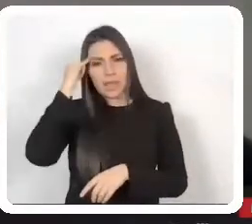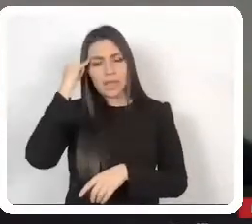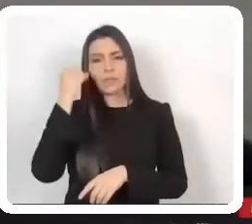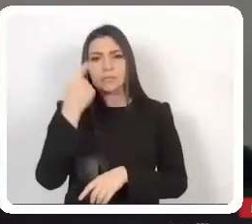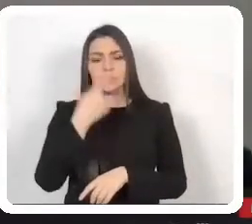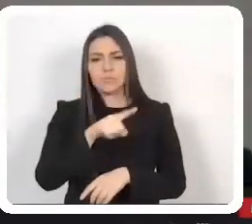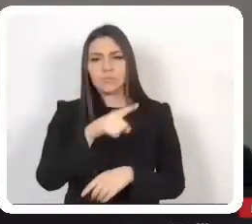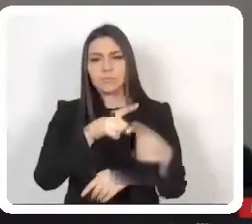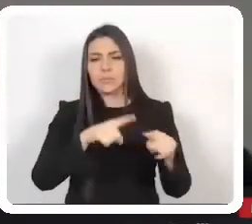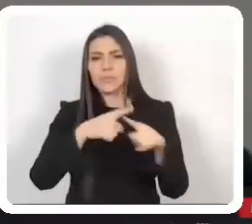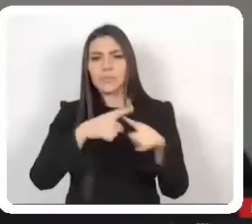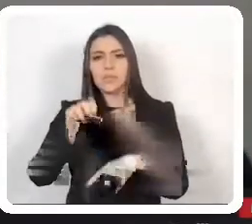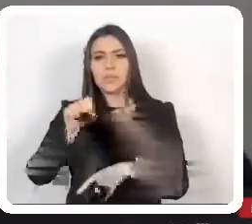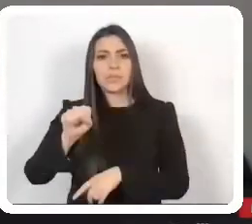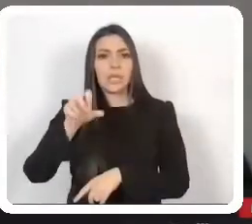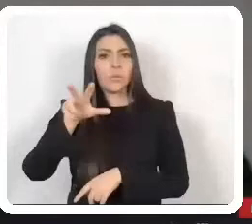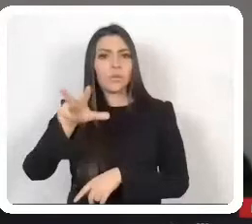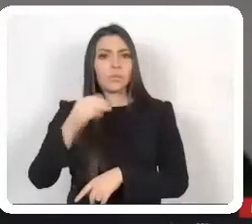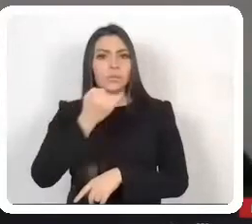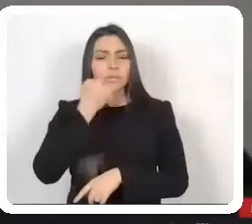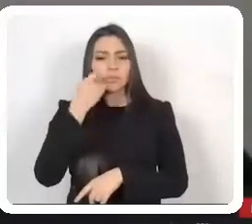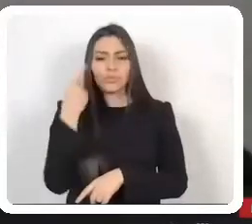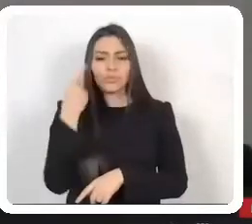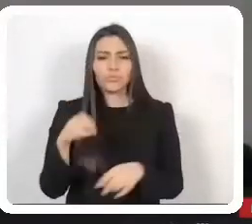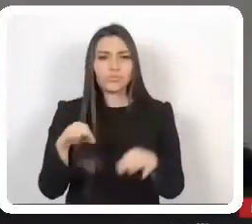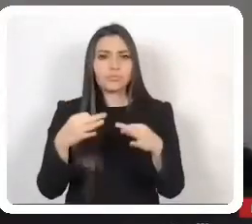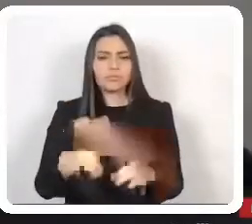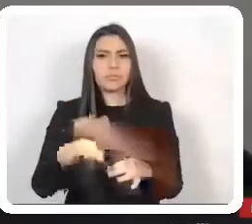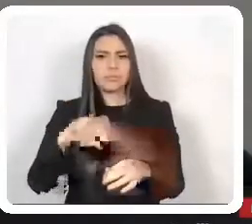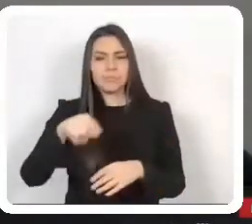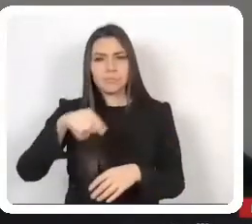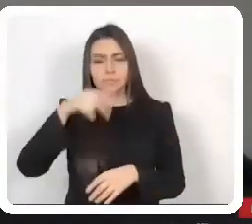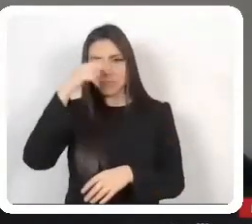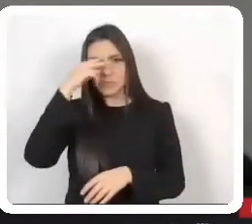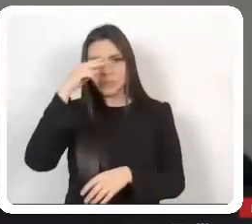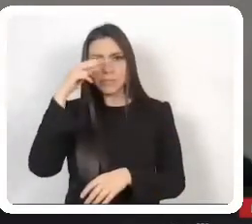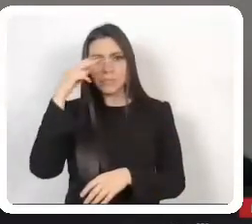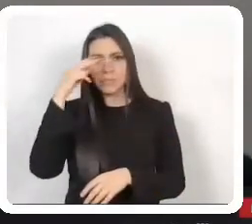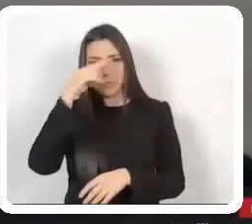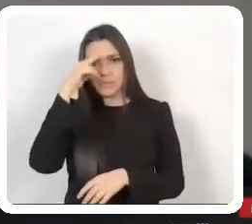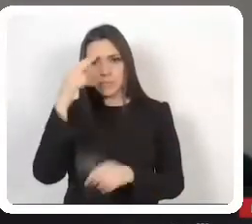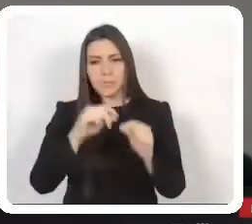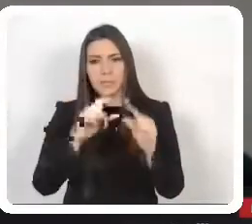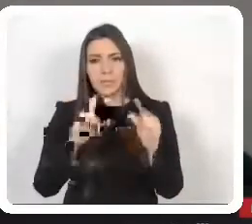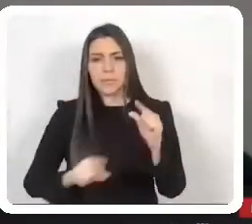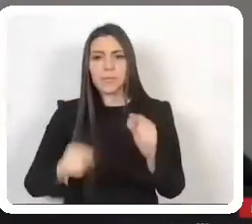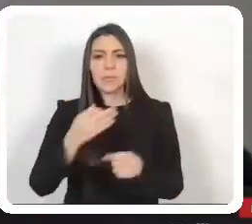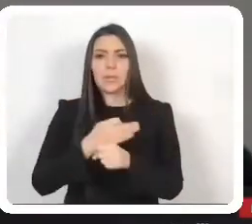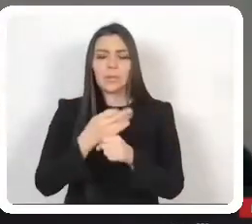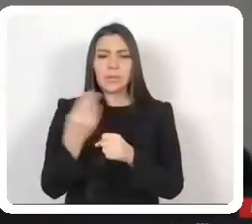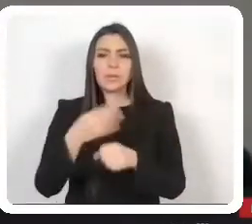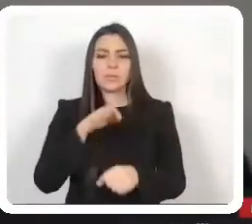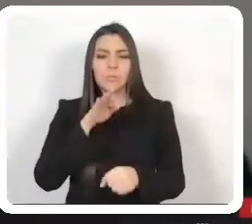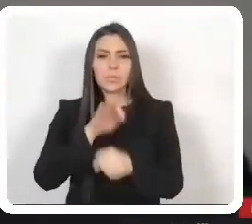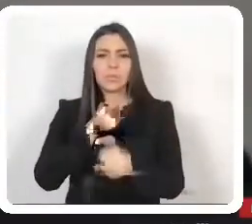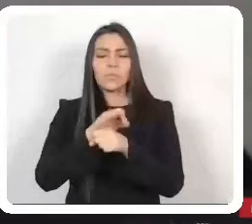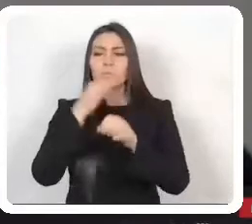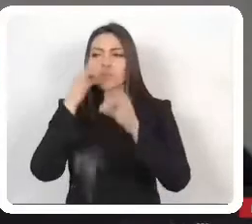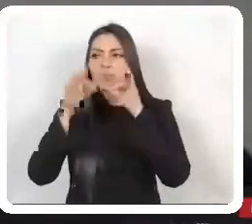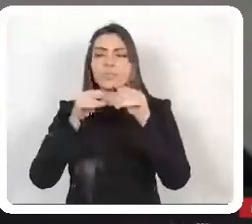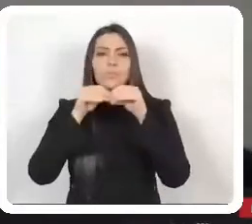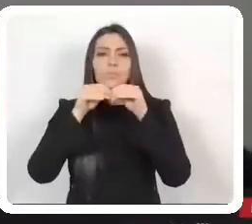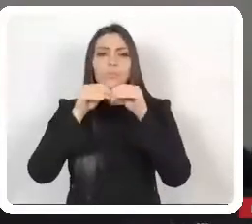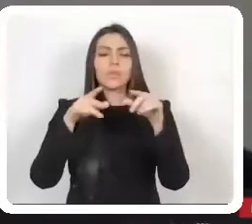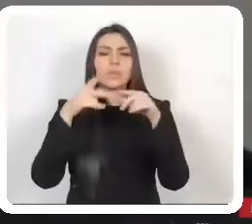por lo que es nuestra responsabilidad como legisladores el proteger y el promover el uso, discusión y promoción de las